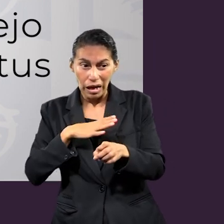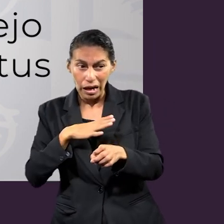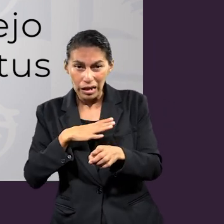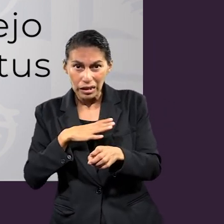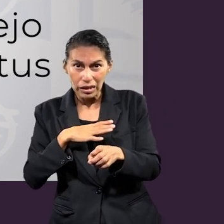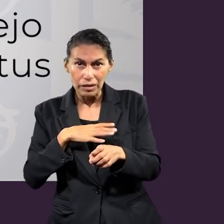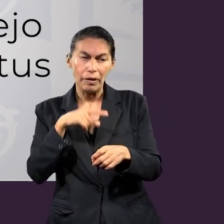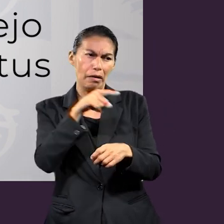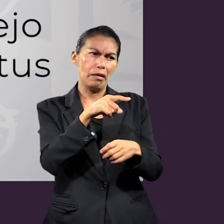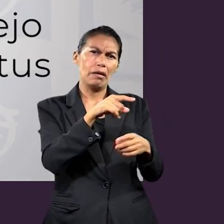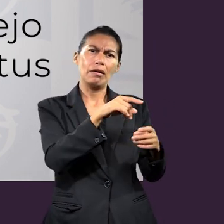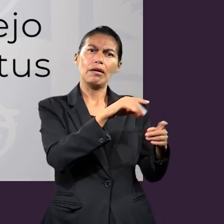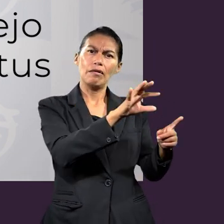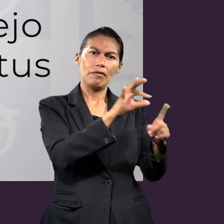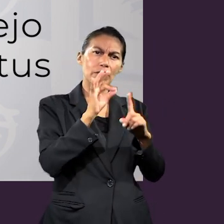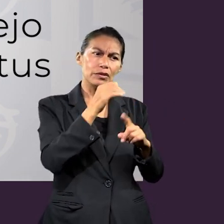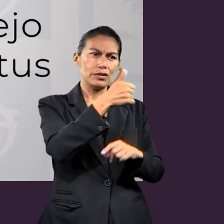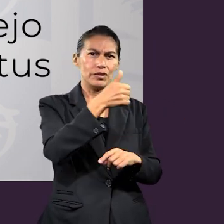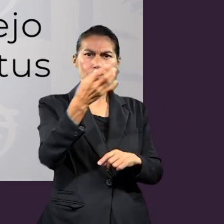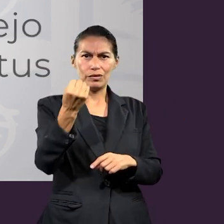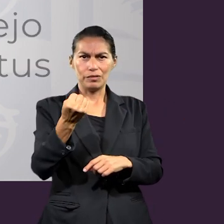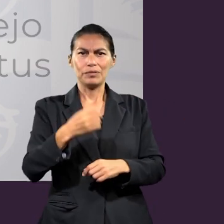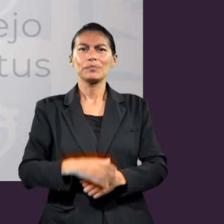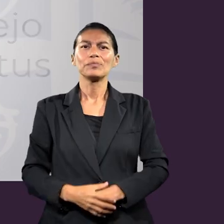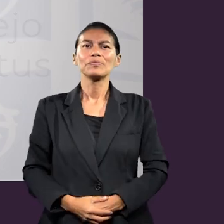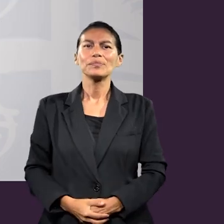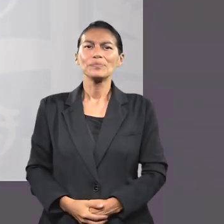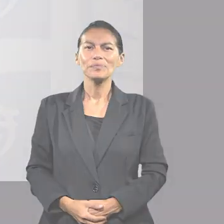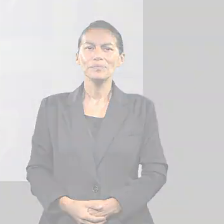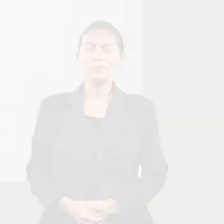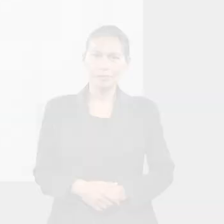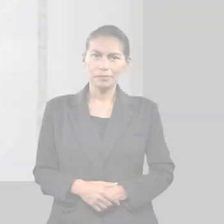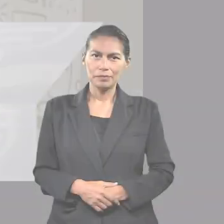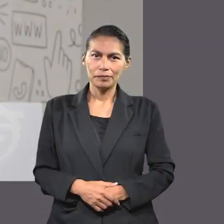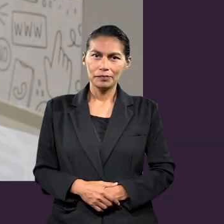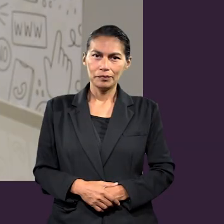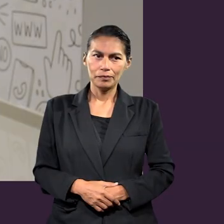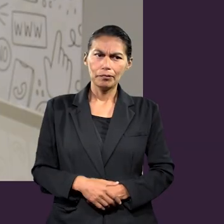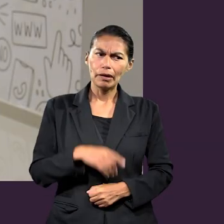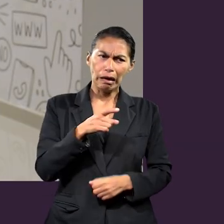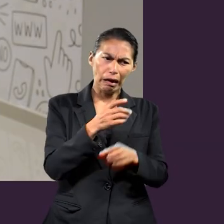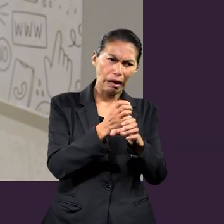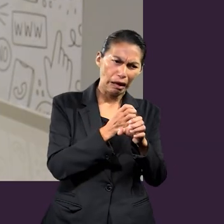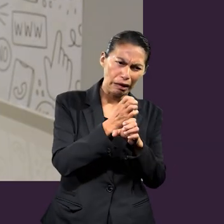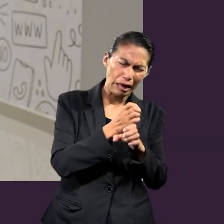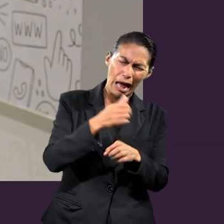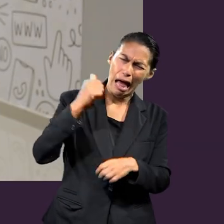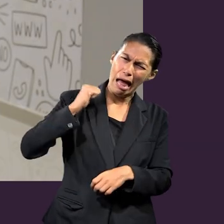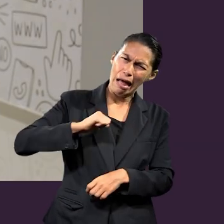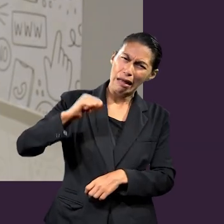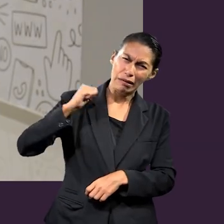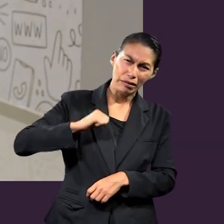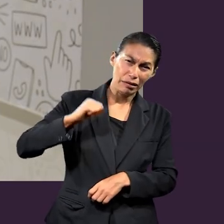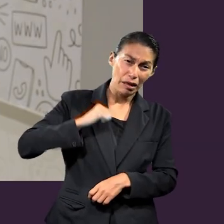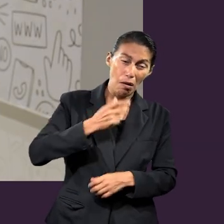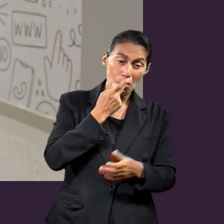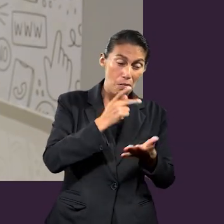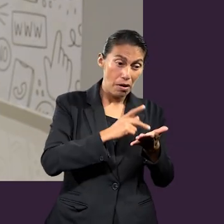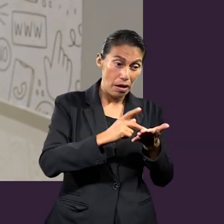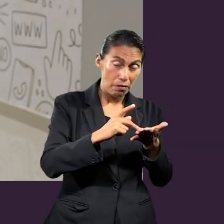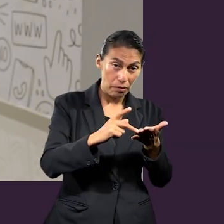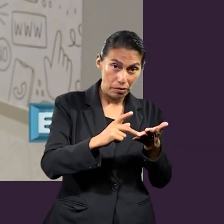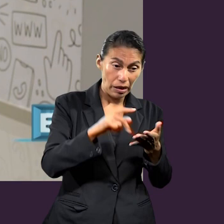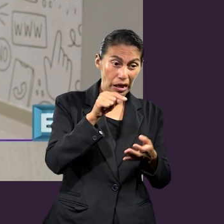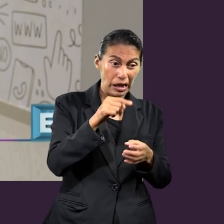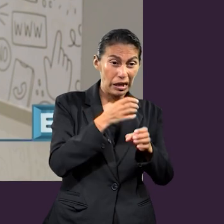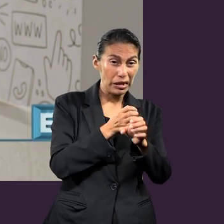de tus esclavos en Efesios 6, 9? La esclavitud en tiempos de San Pablo